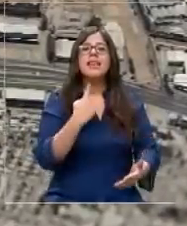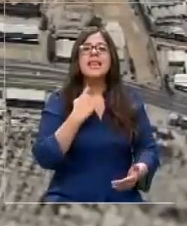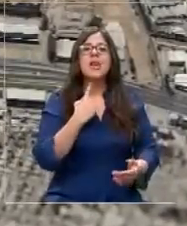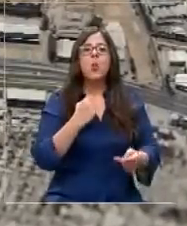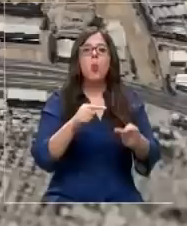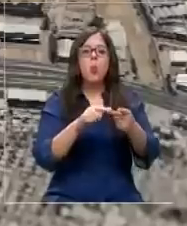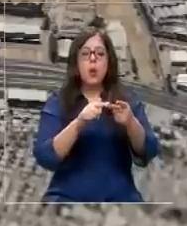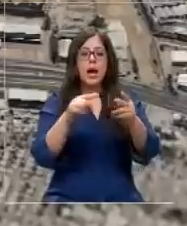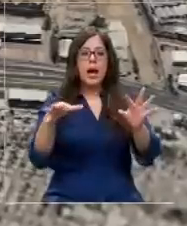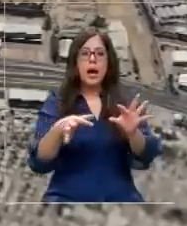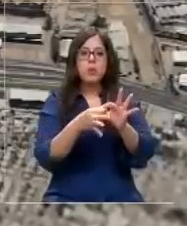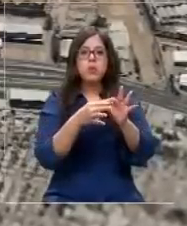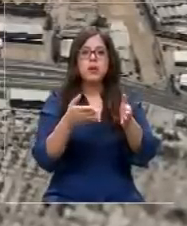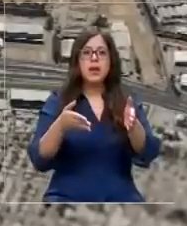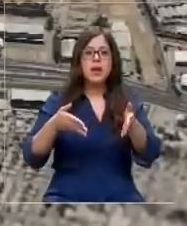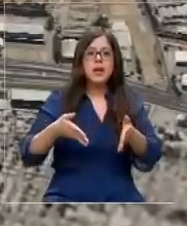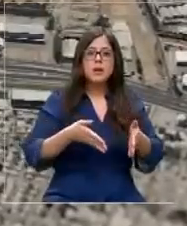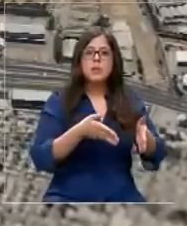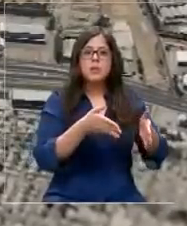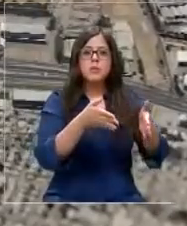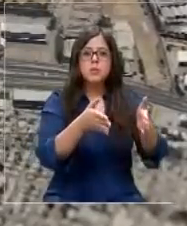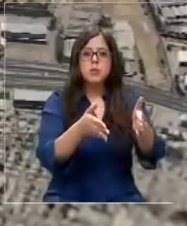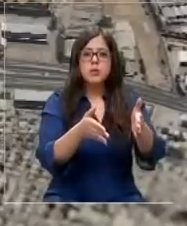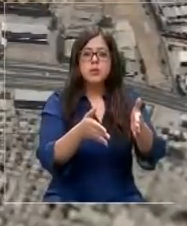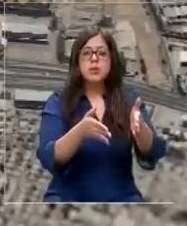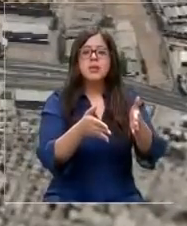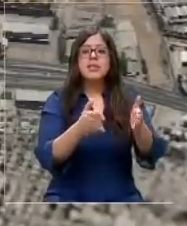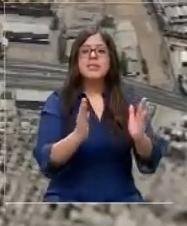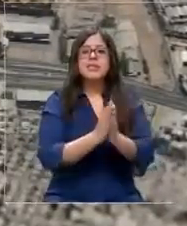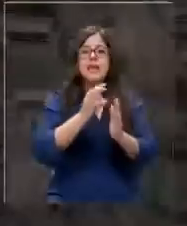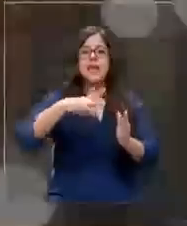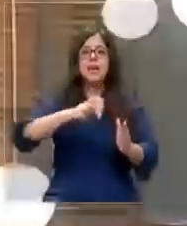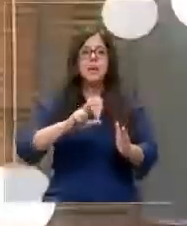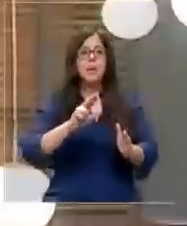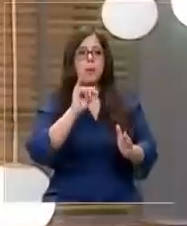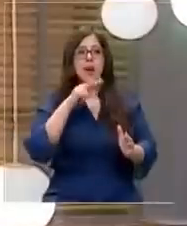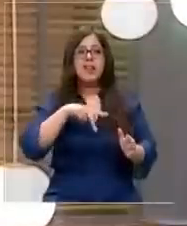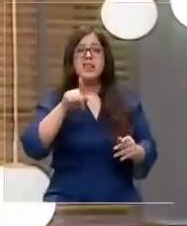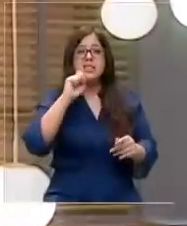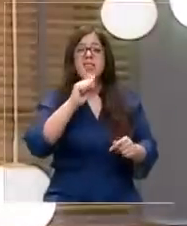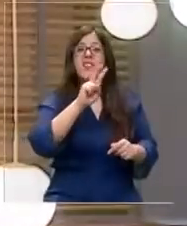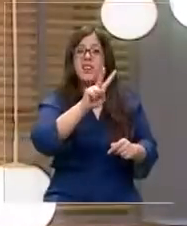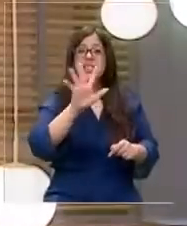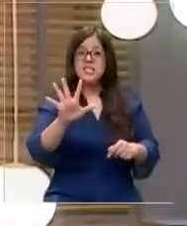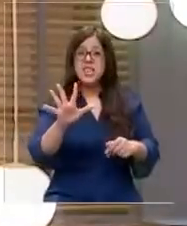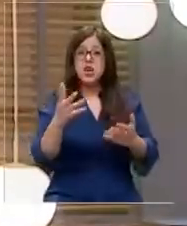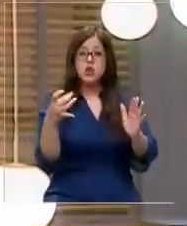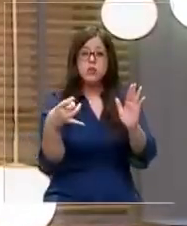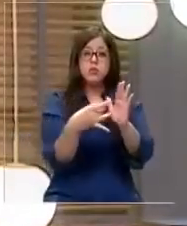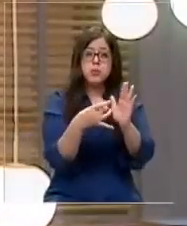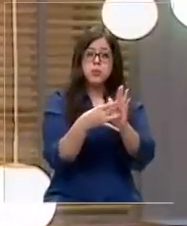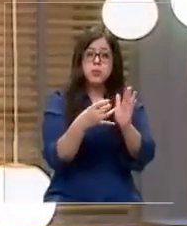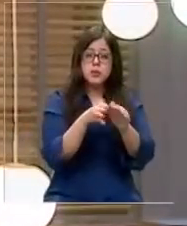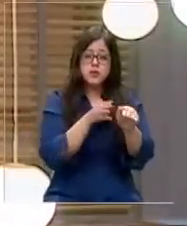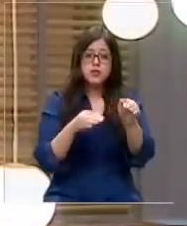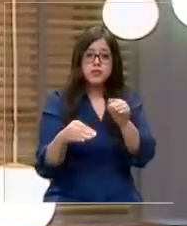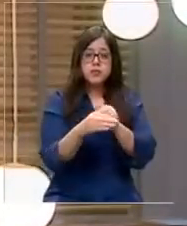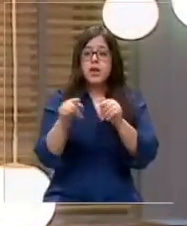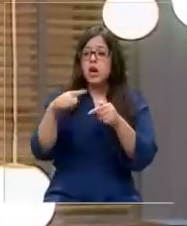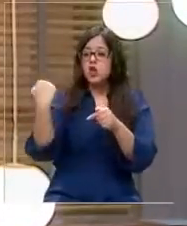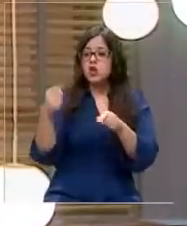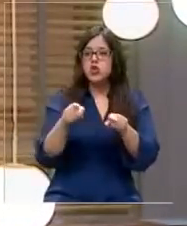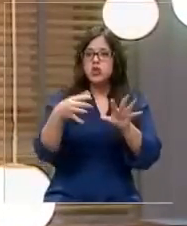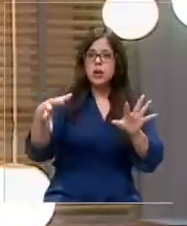carretera general San Martín, con 25 encerronas en el último tiempo. Al respecto, tenemos una acción focalizada en conjunto con